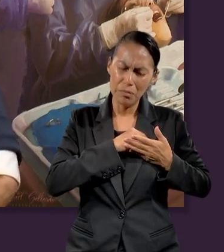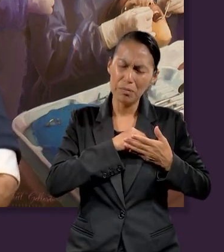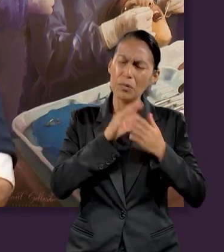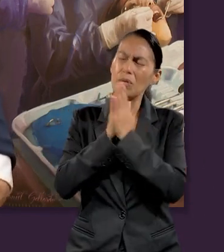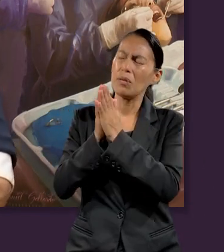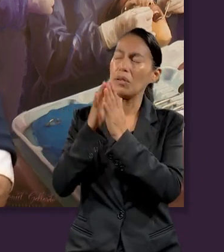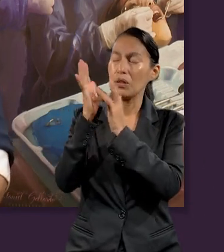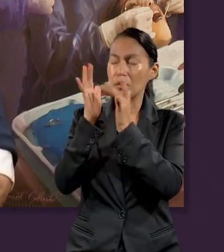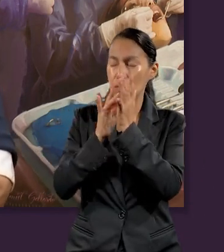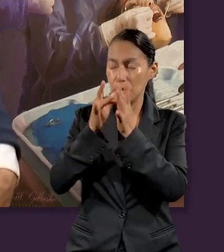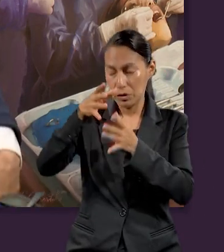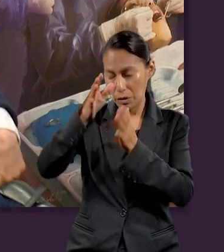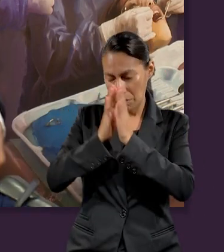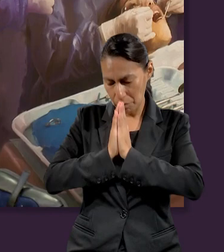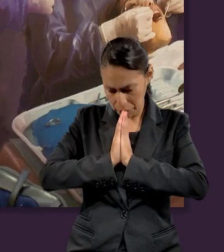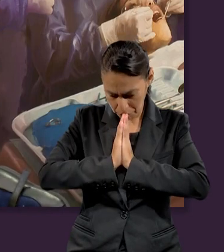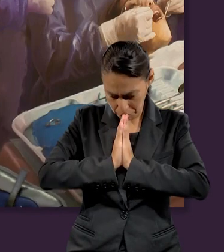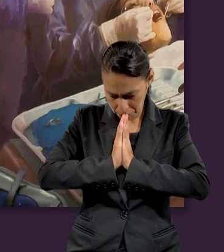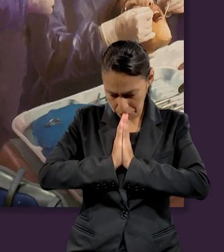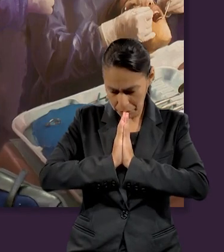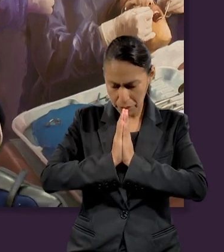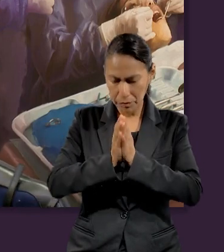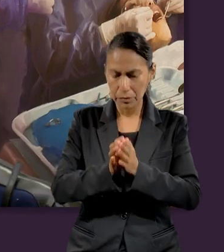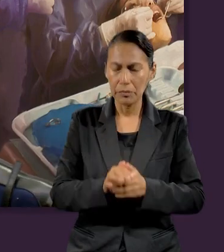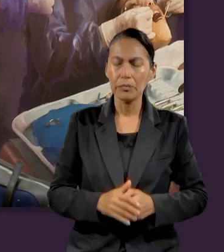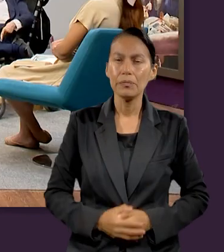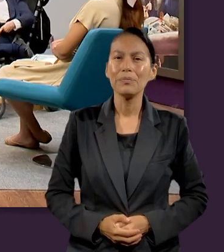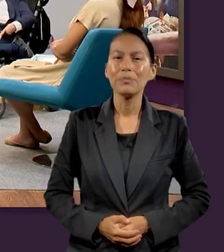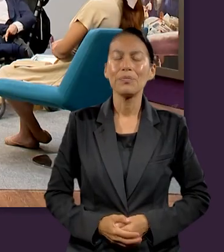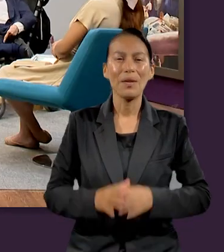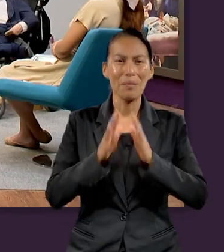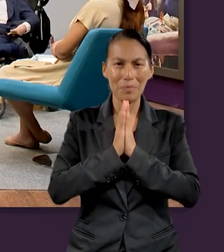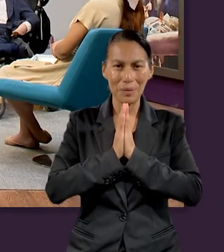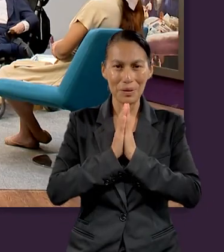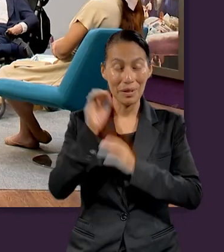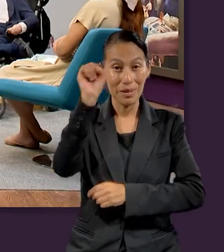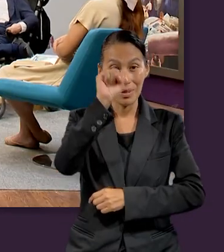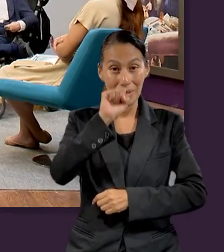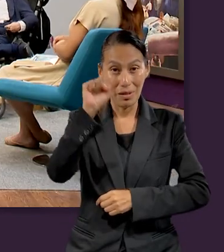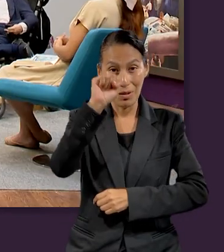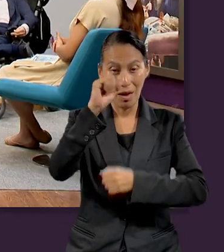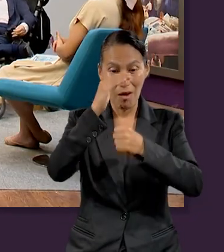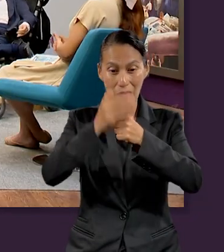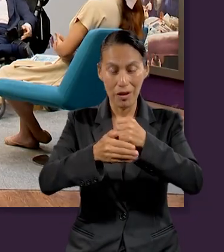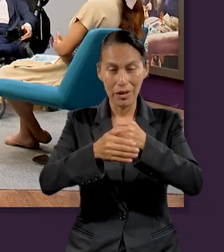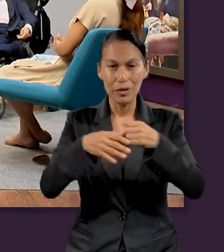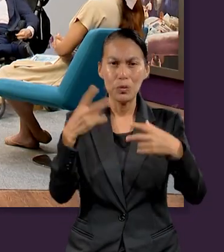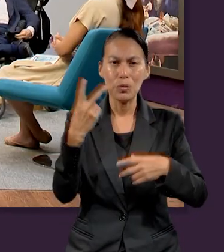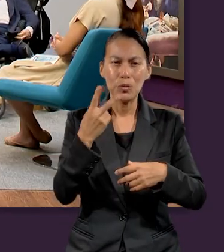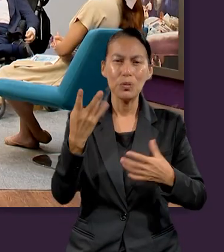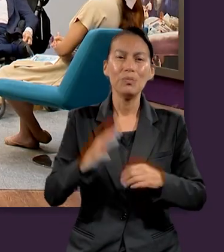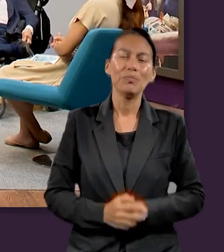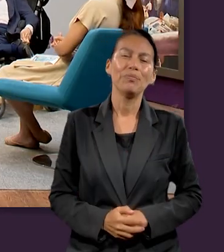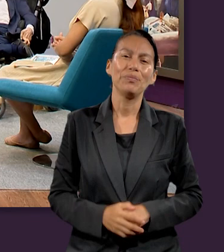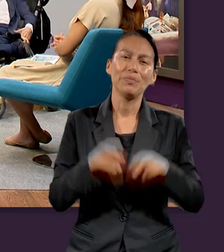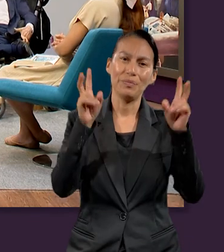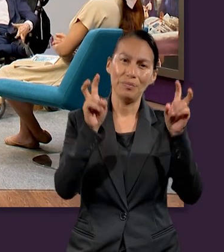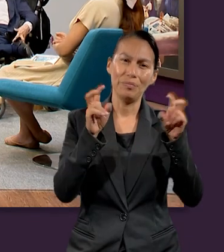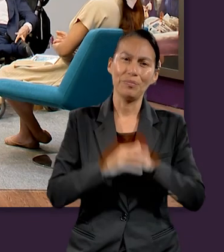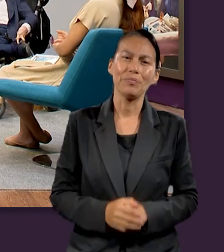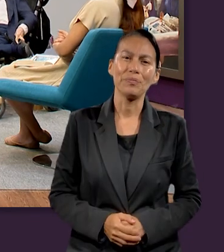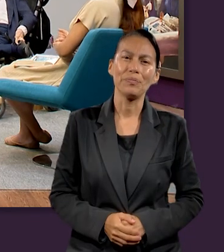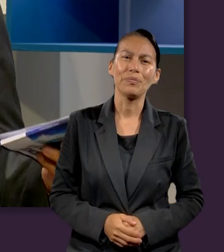escuchar tu palabra. En el nombre de Jesús, amén. Amén. El sábado y el fin. Oiga, para